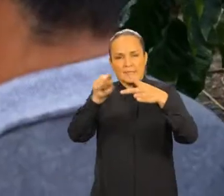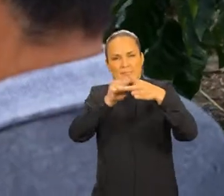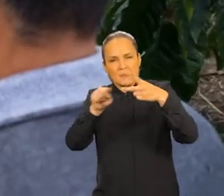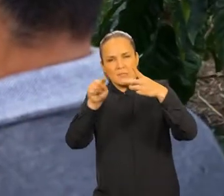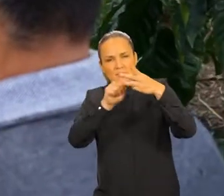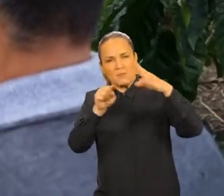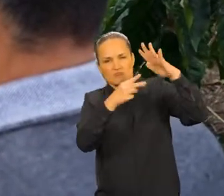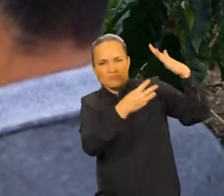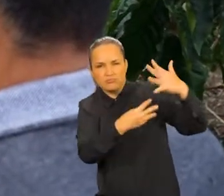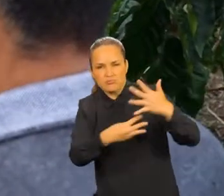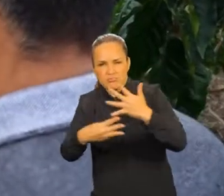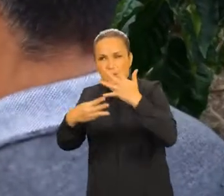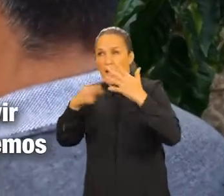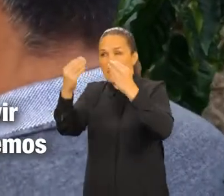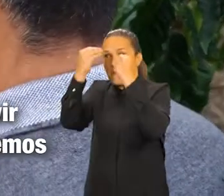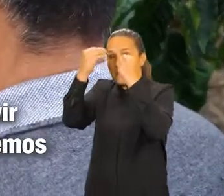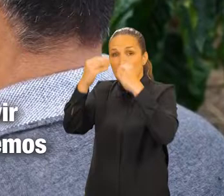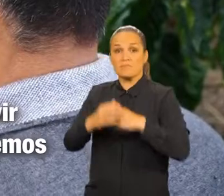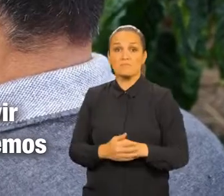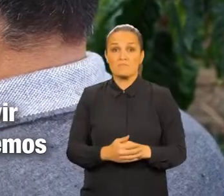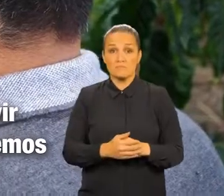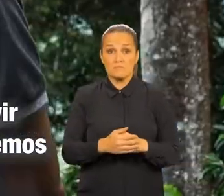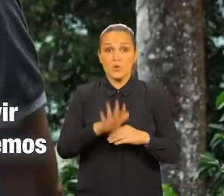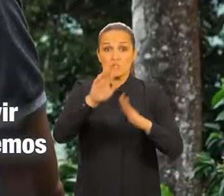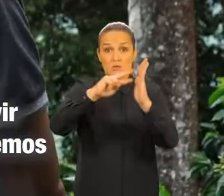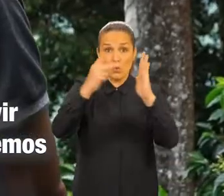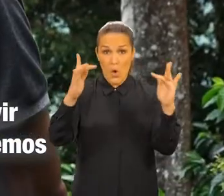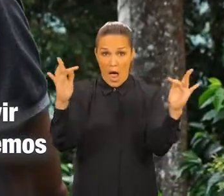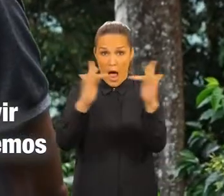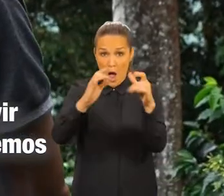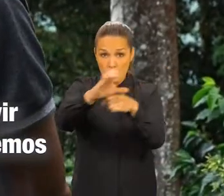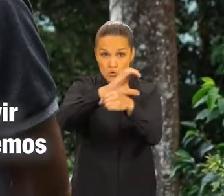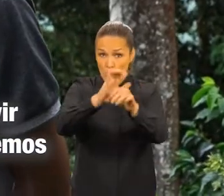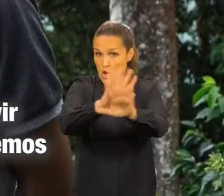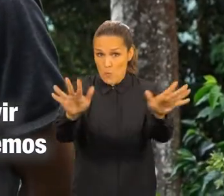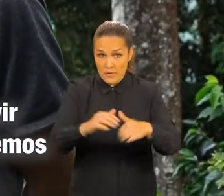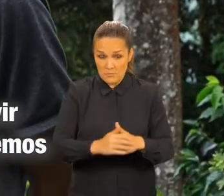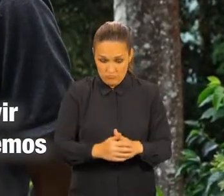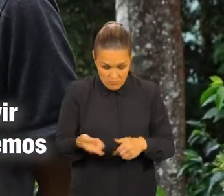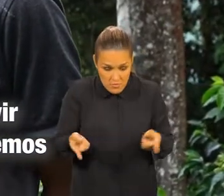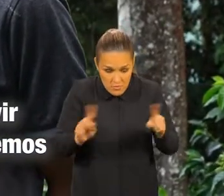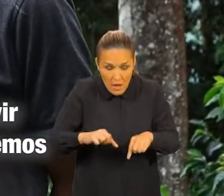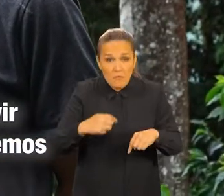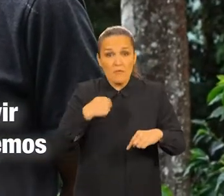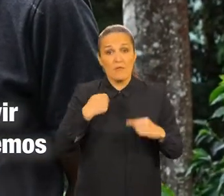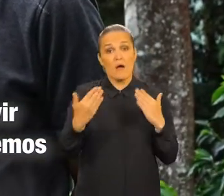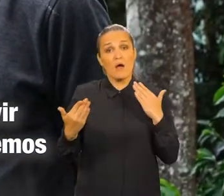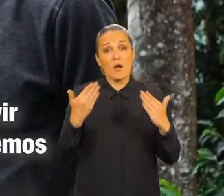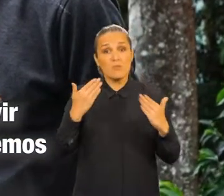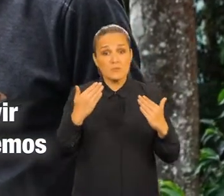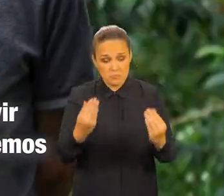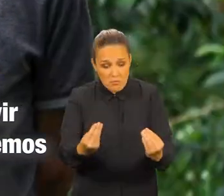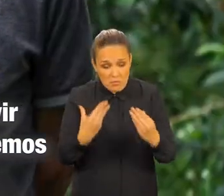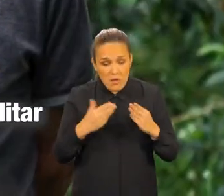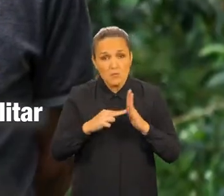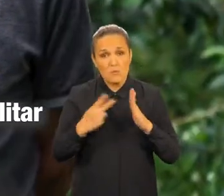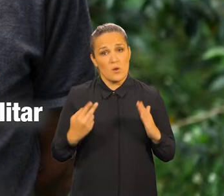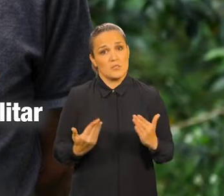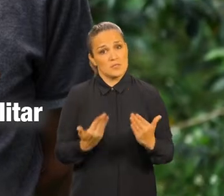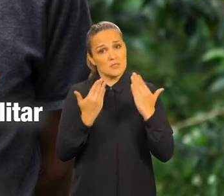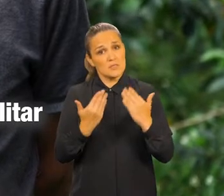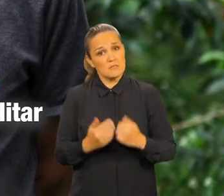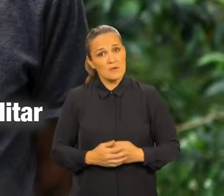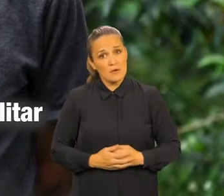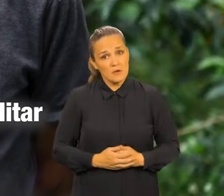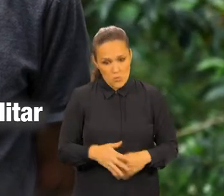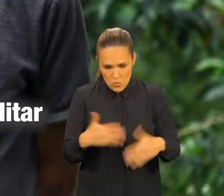través de ocho semanas. No solamente en las ciudades se debe vivir la tecnología. Nosotros los campesinos debemos también